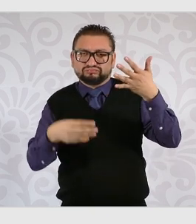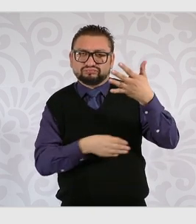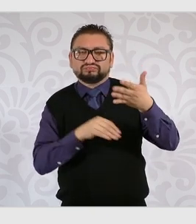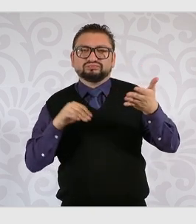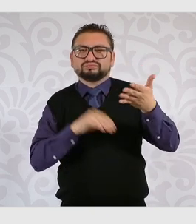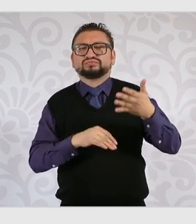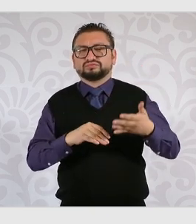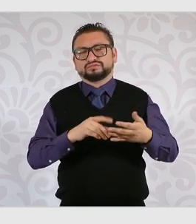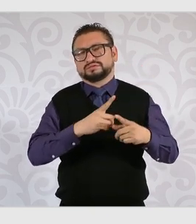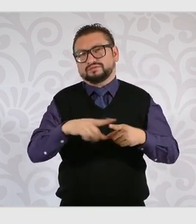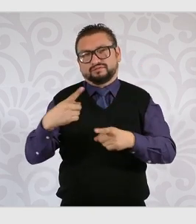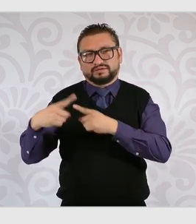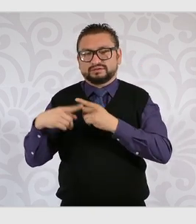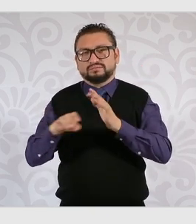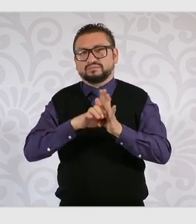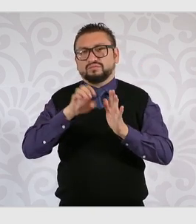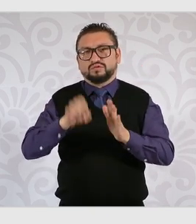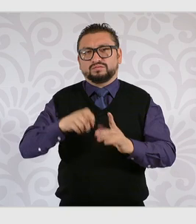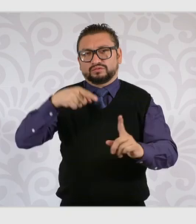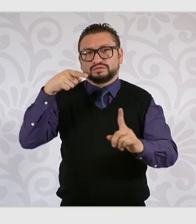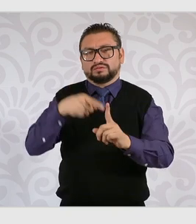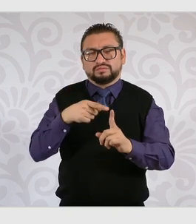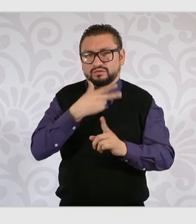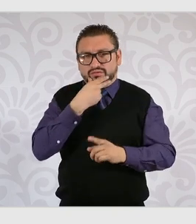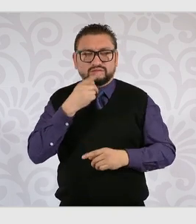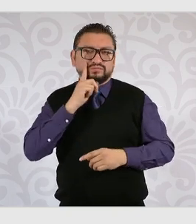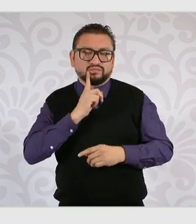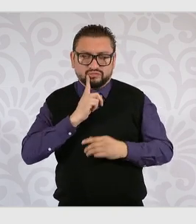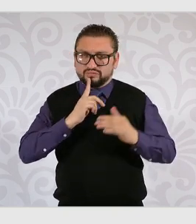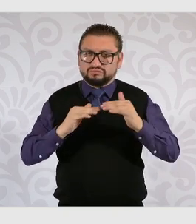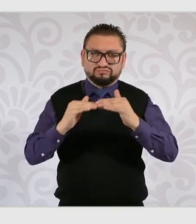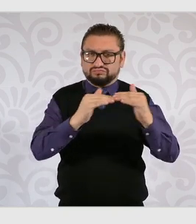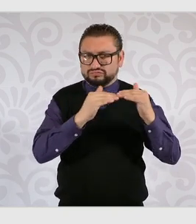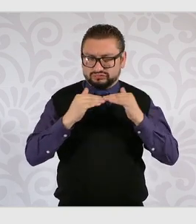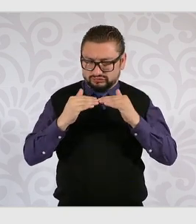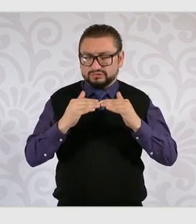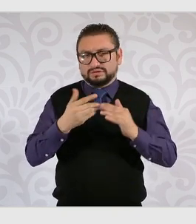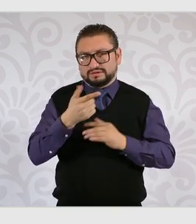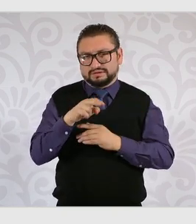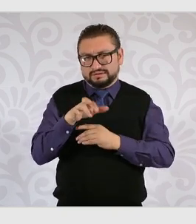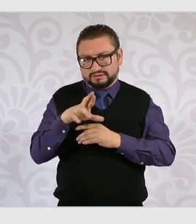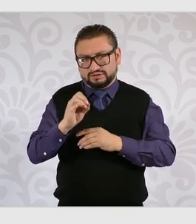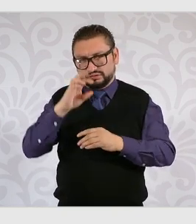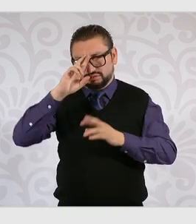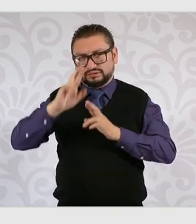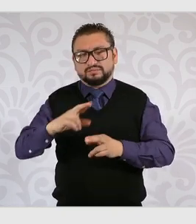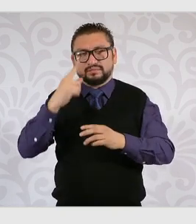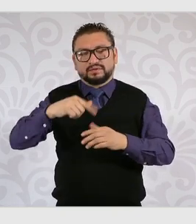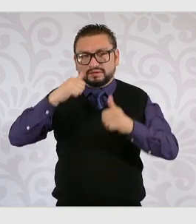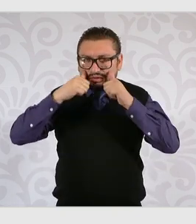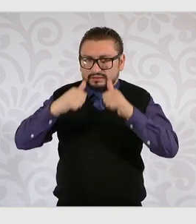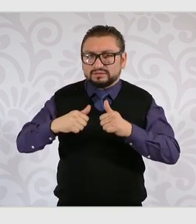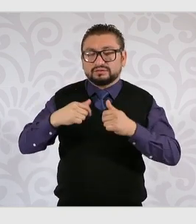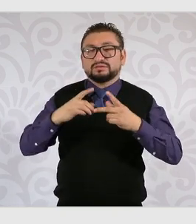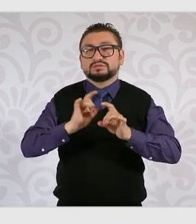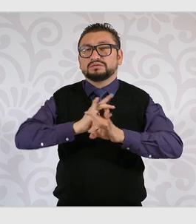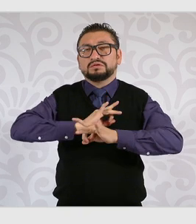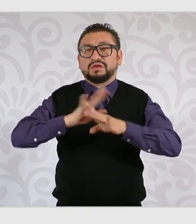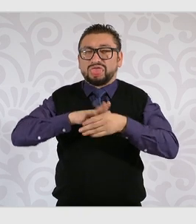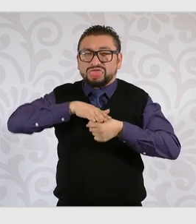esto por ejemplo con perspectiva de género, incluyendo mecanismos especializados para la atención en casos de acoso,